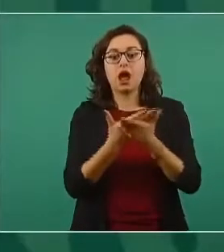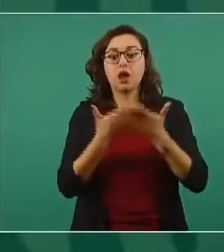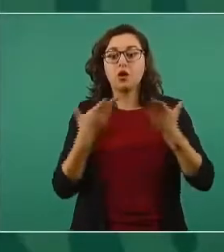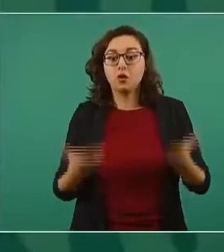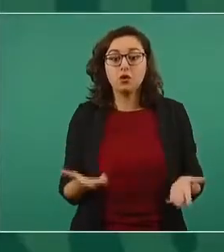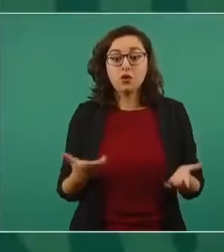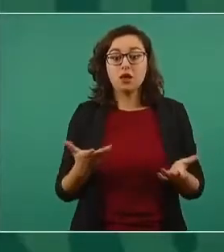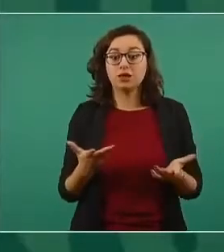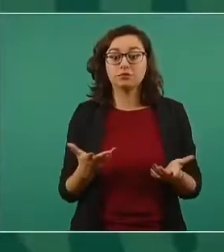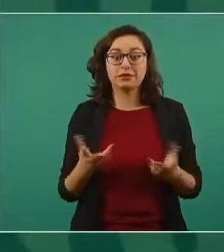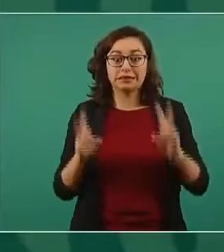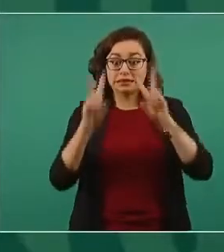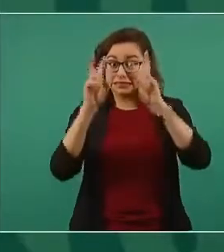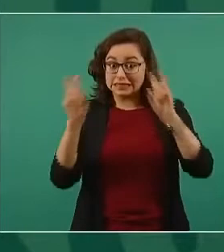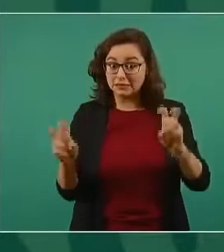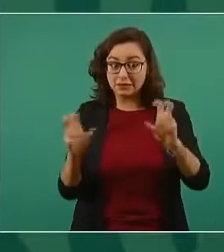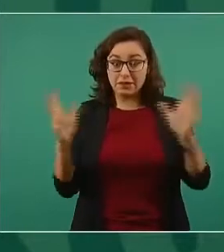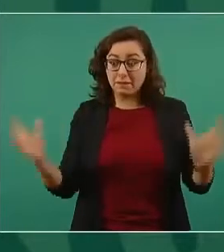importantísima.